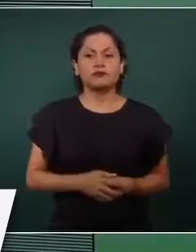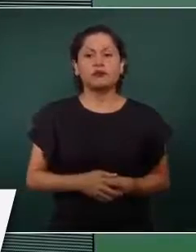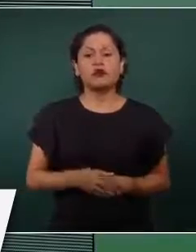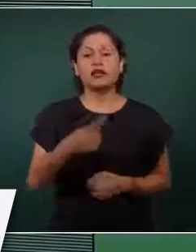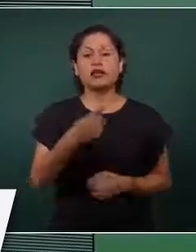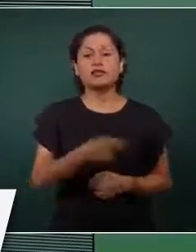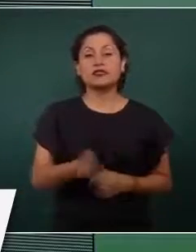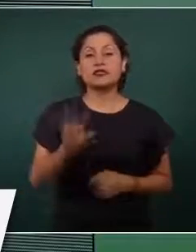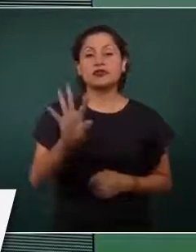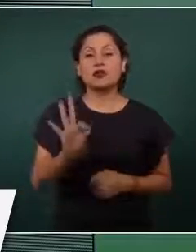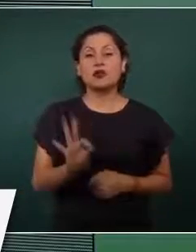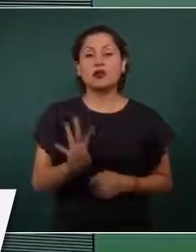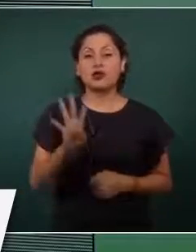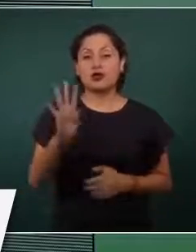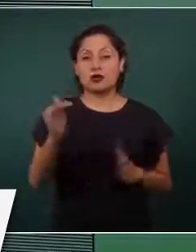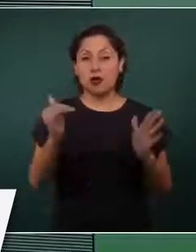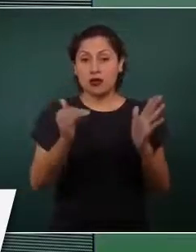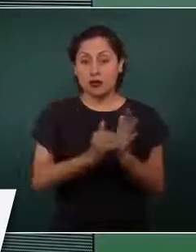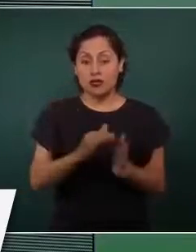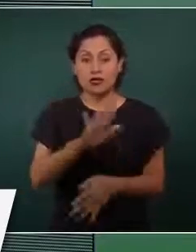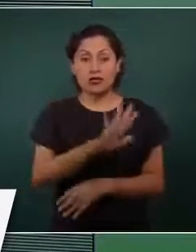509.